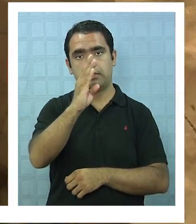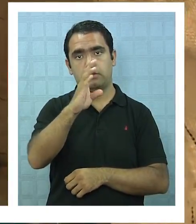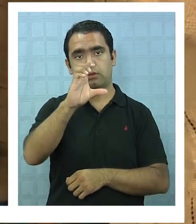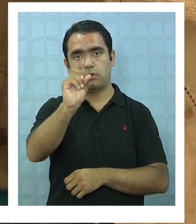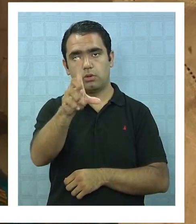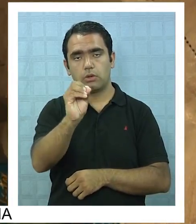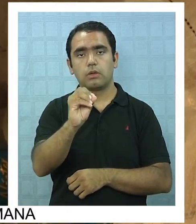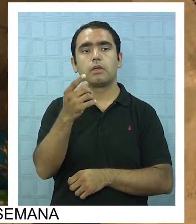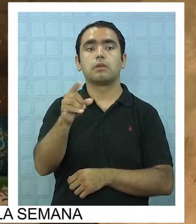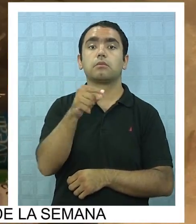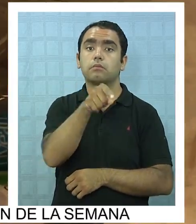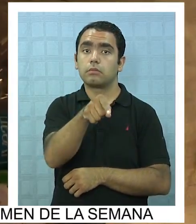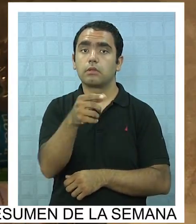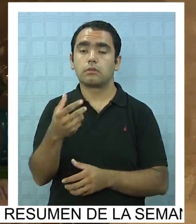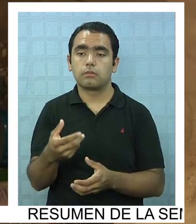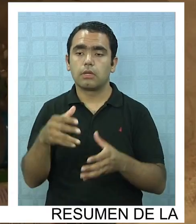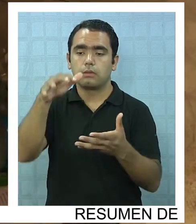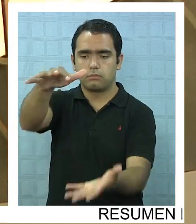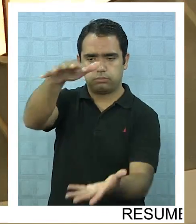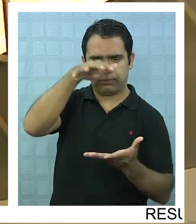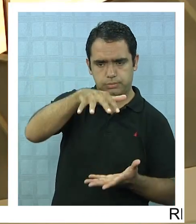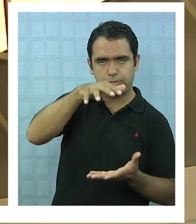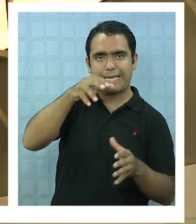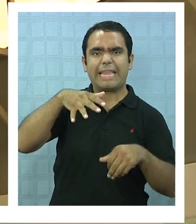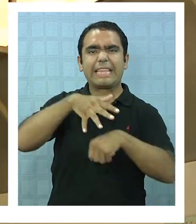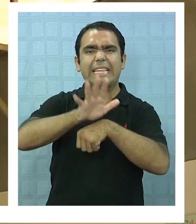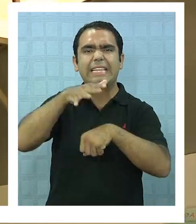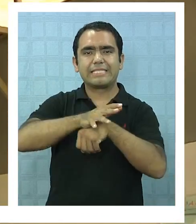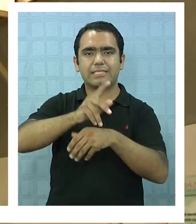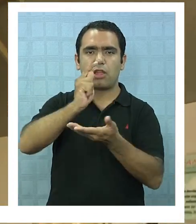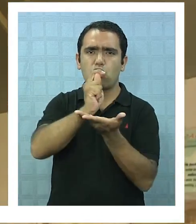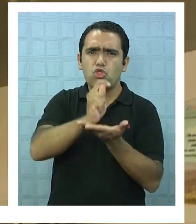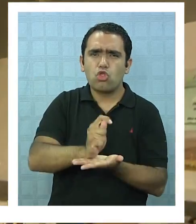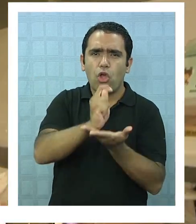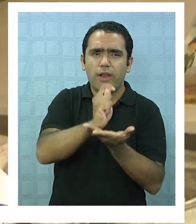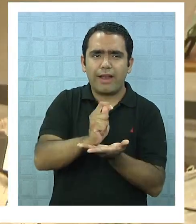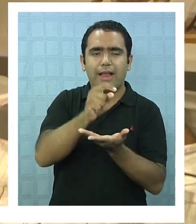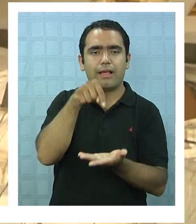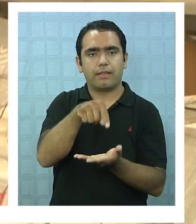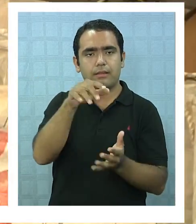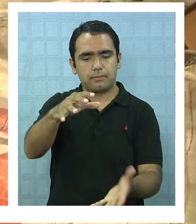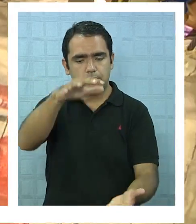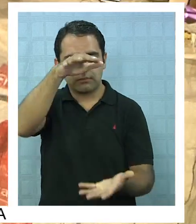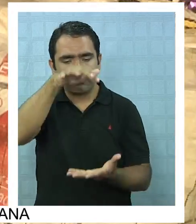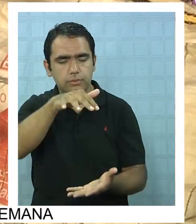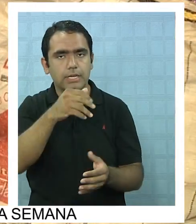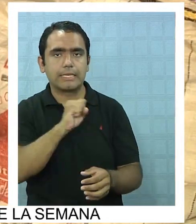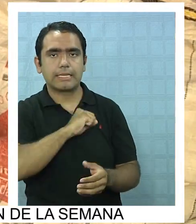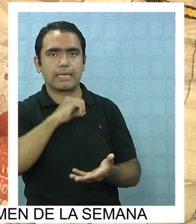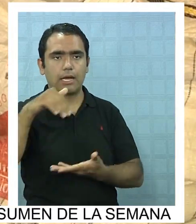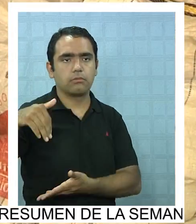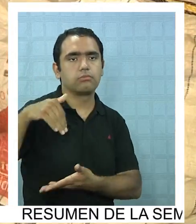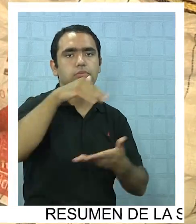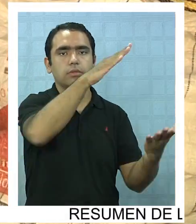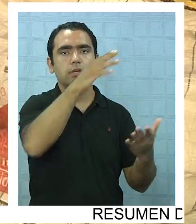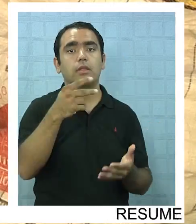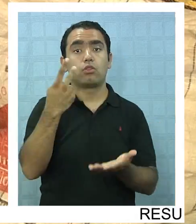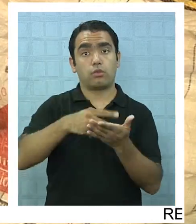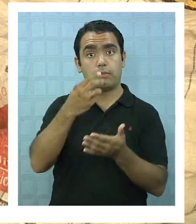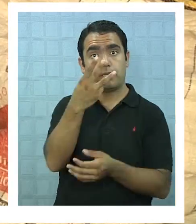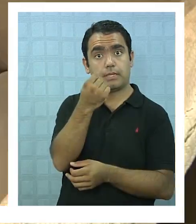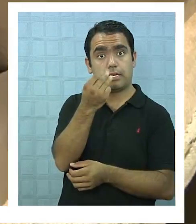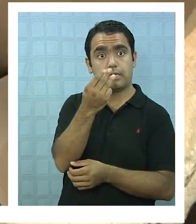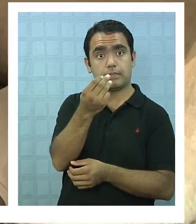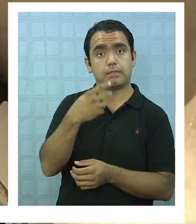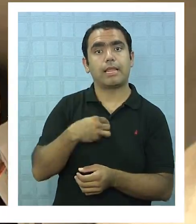juntan por lo menos 15 toneladas de material para realizar un envío a Santiago. En el año 2013 solo realizaron tres